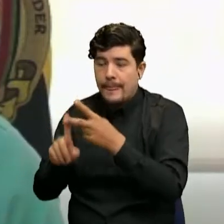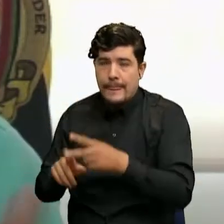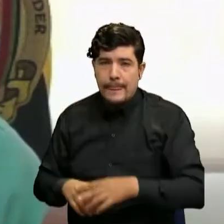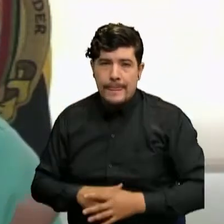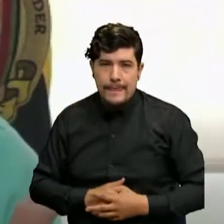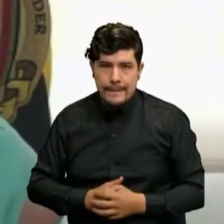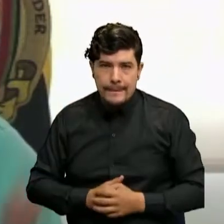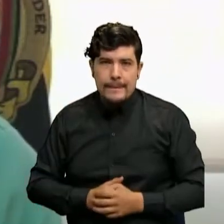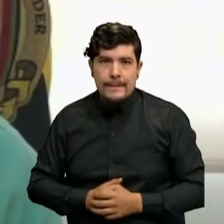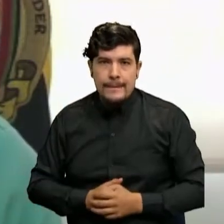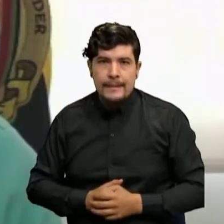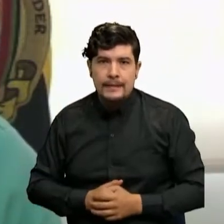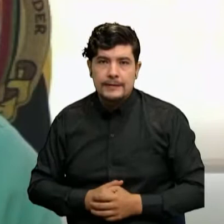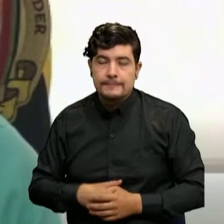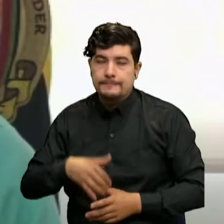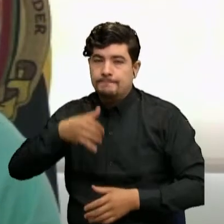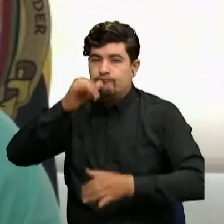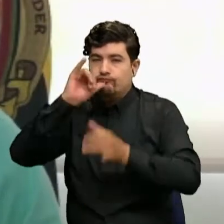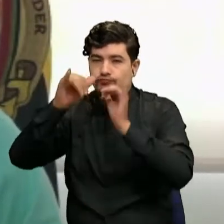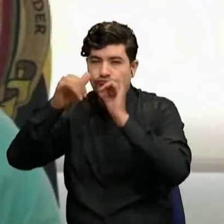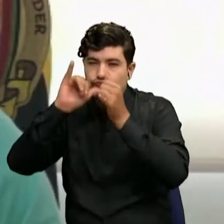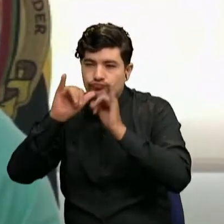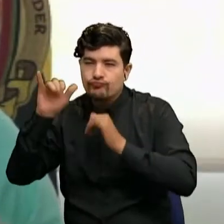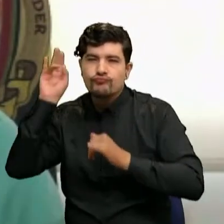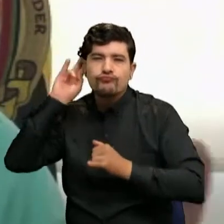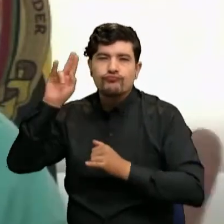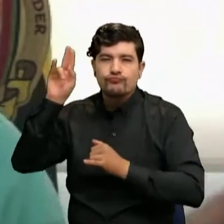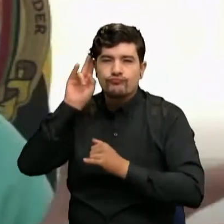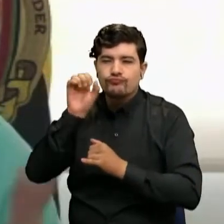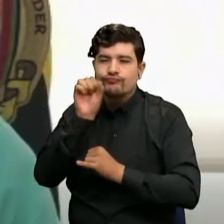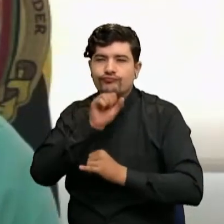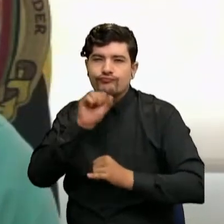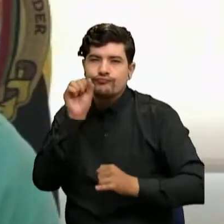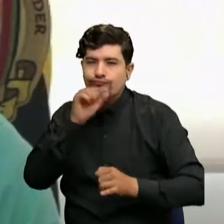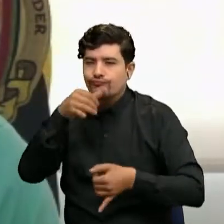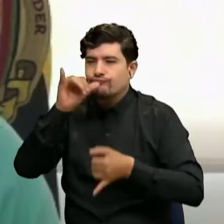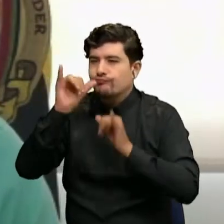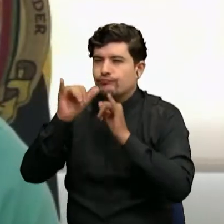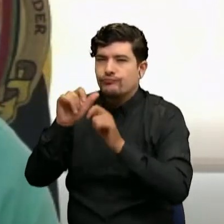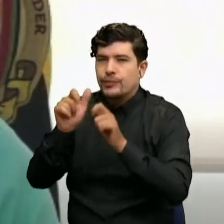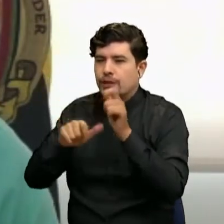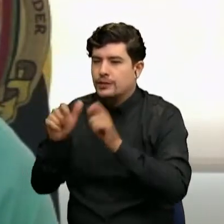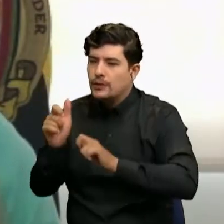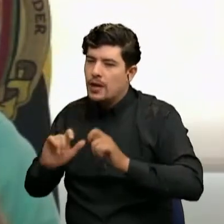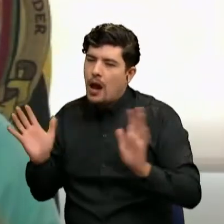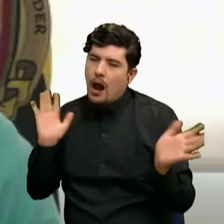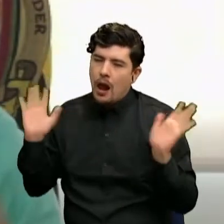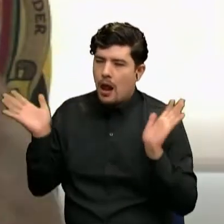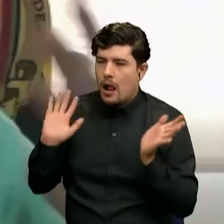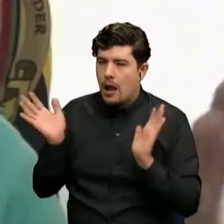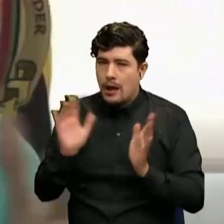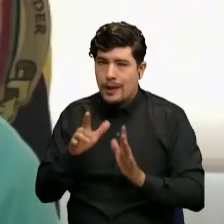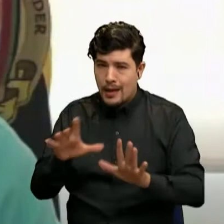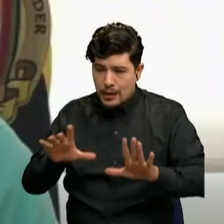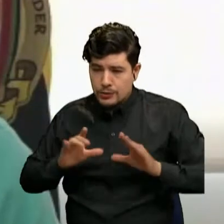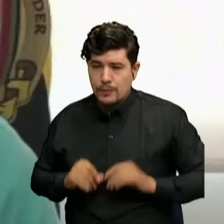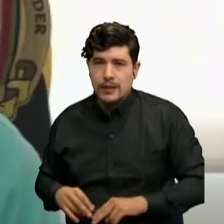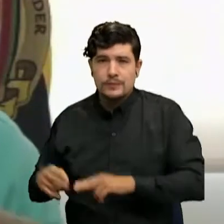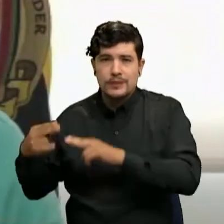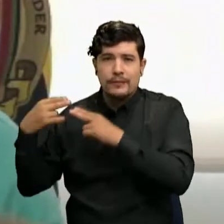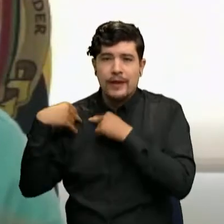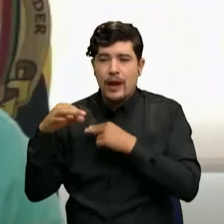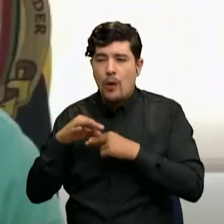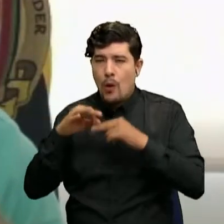desafortunadamente cuando hay consumo de alcohol, la gente se inhibe y realmente pues no asume con responsabilidad, se quita el